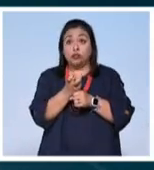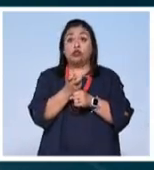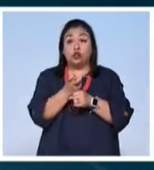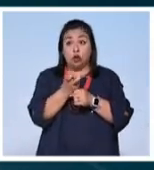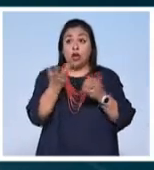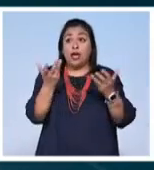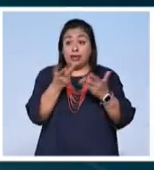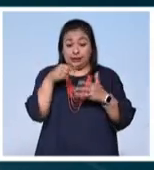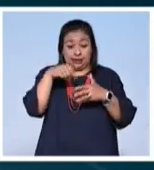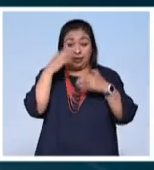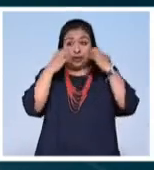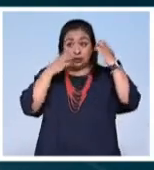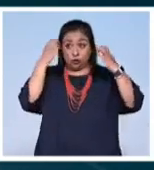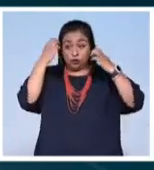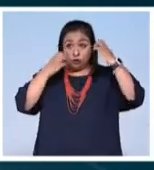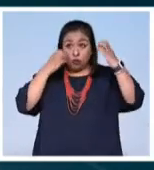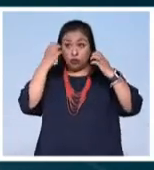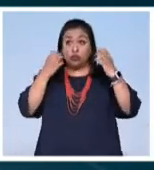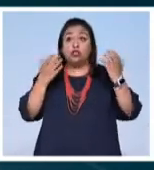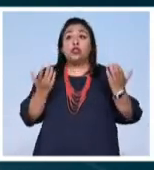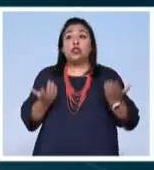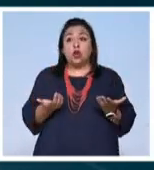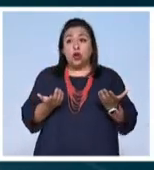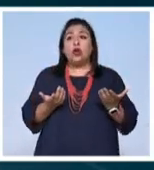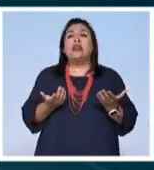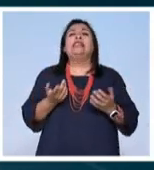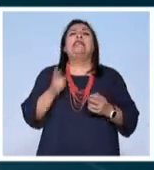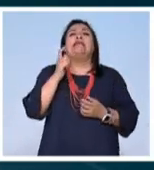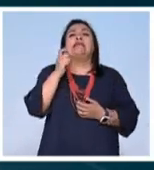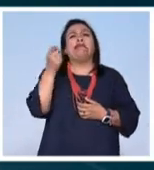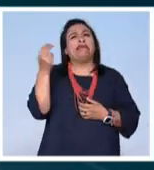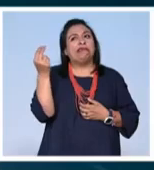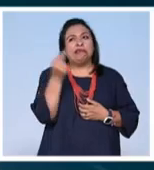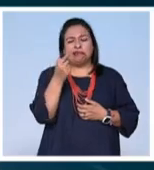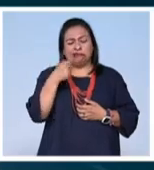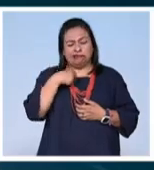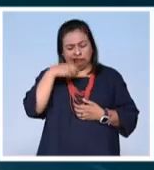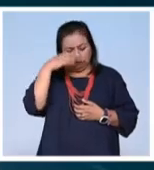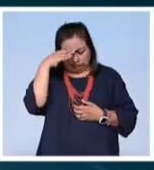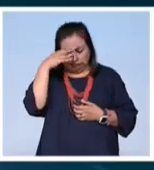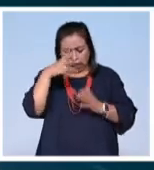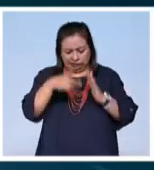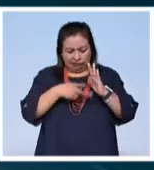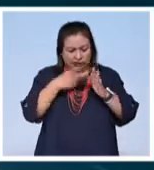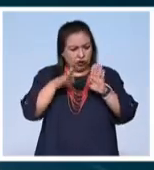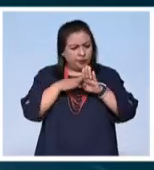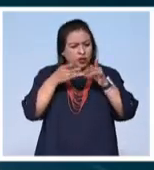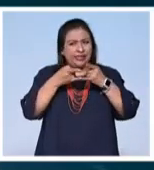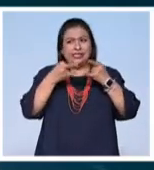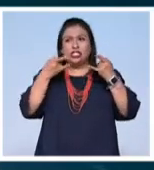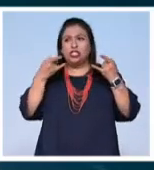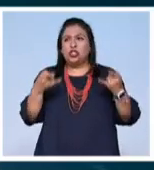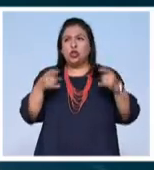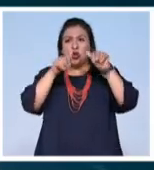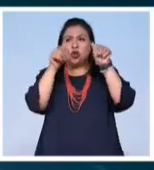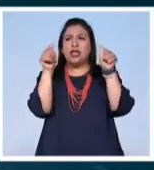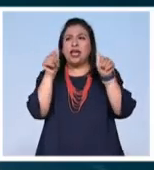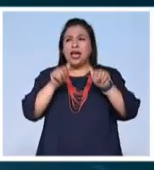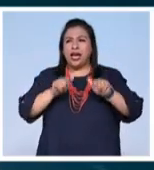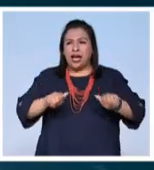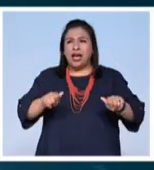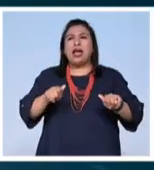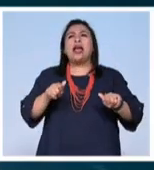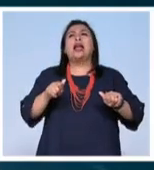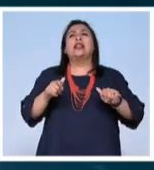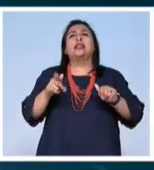hace esta exposición es la necesidad de repensar la historia del arte de